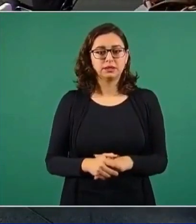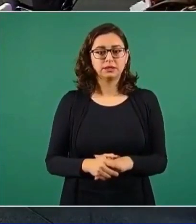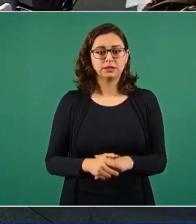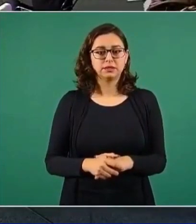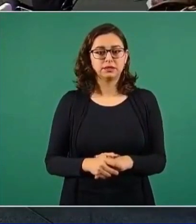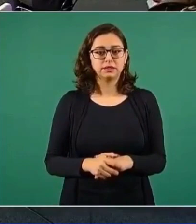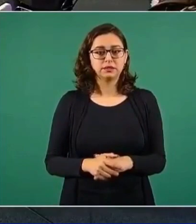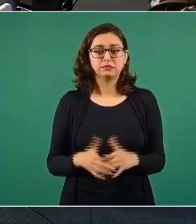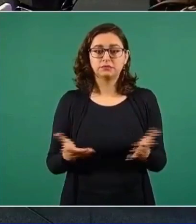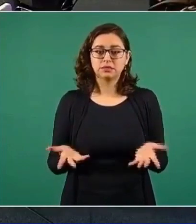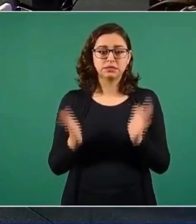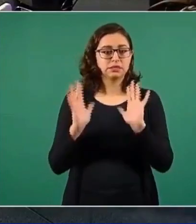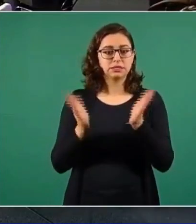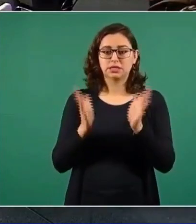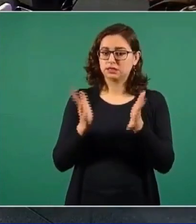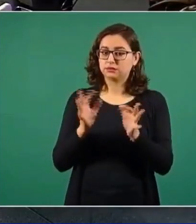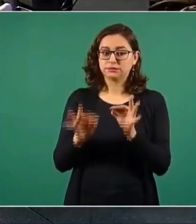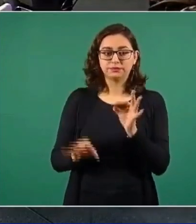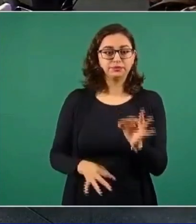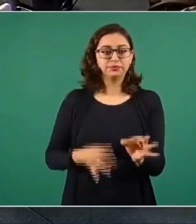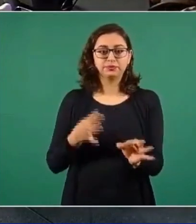Gracias, gracias. Ya se nos